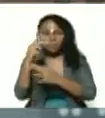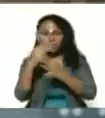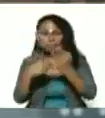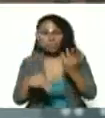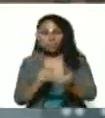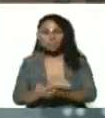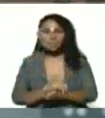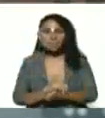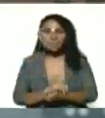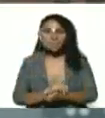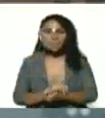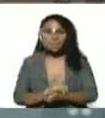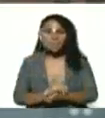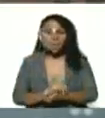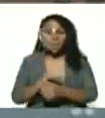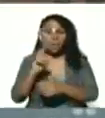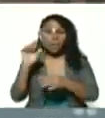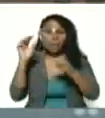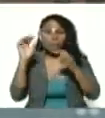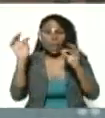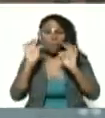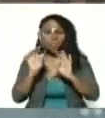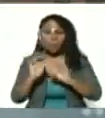La figura del desaparecido